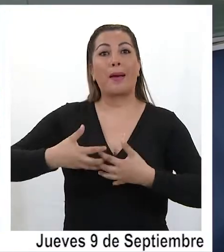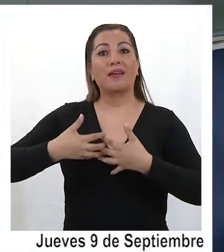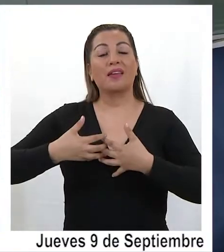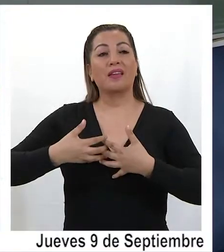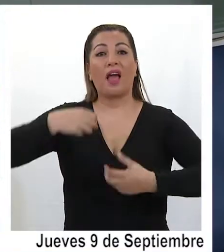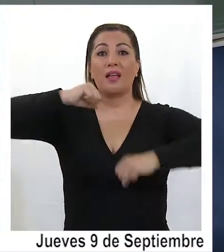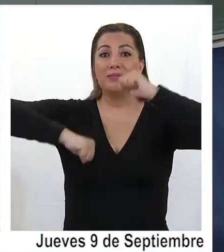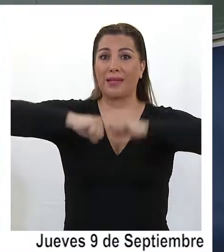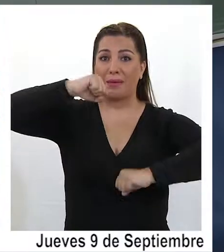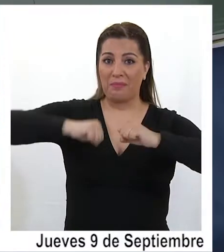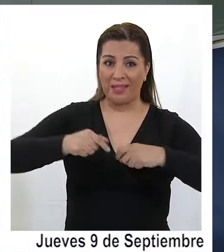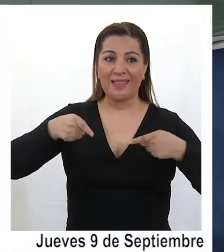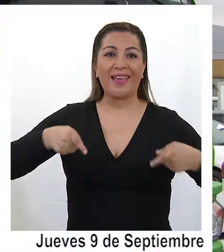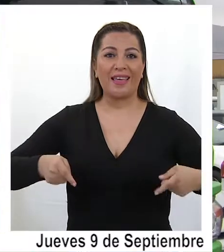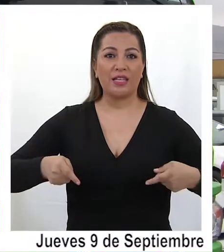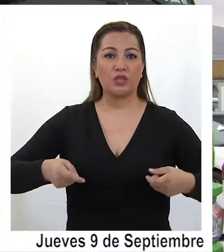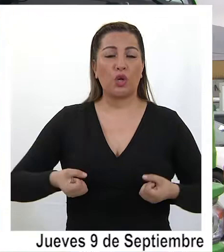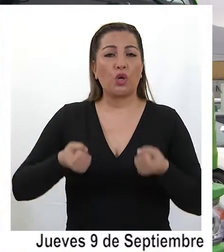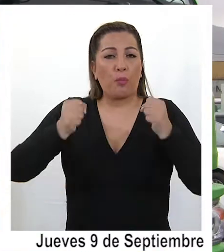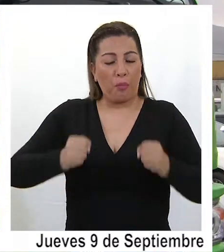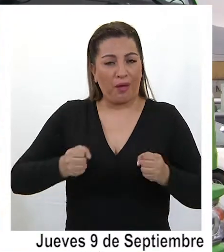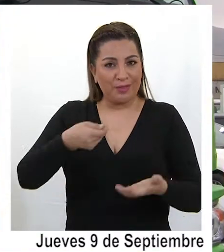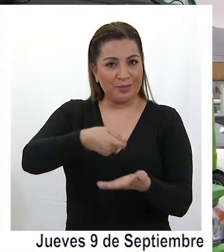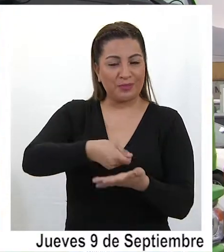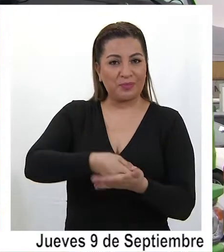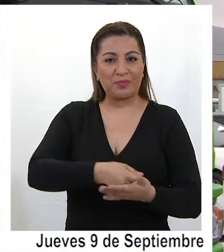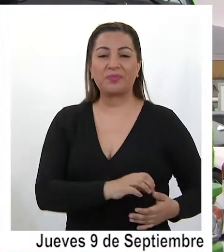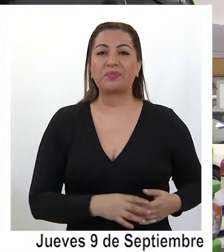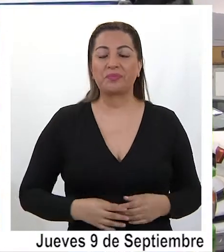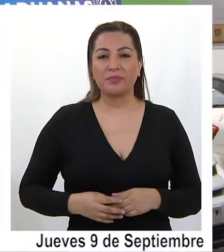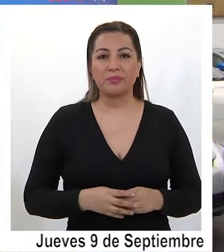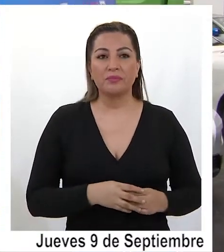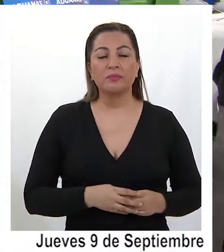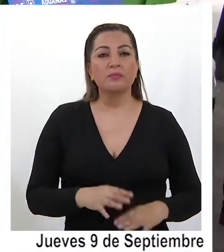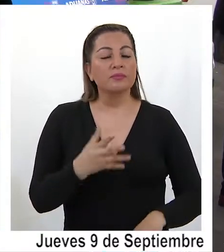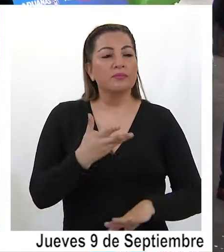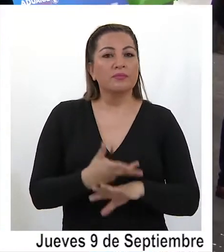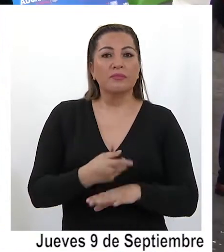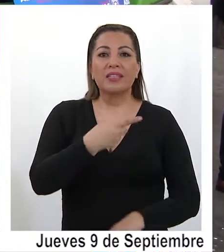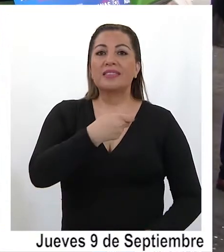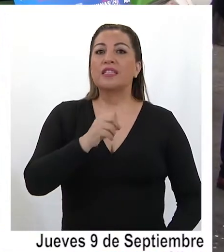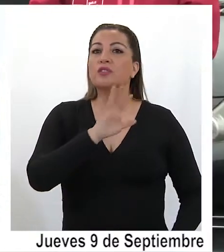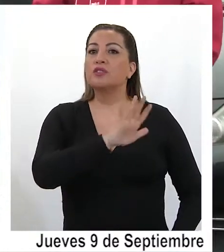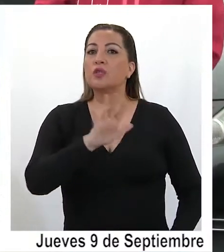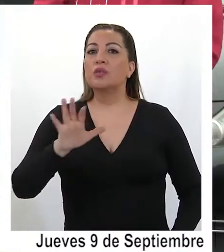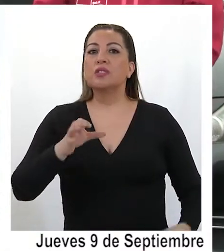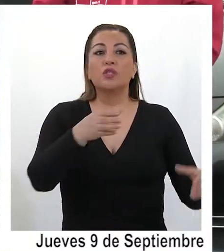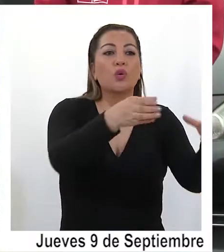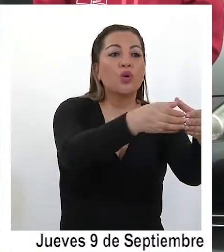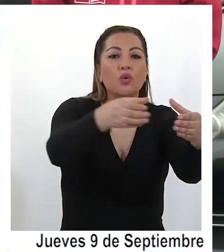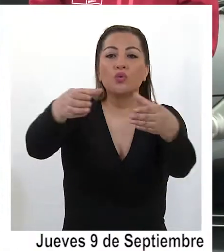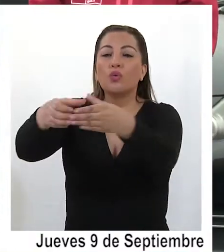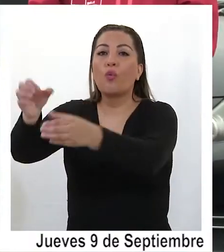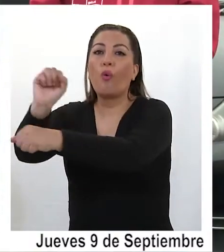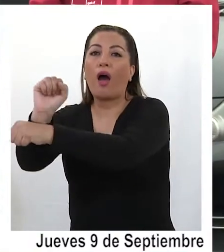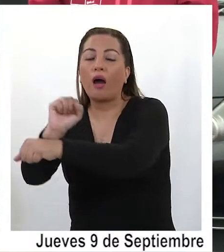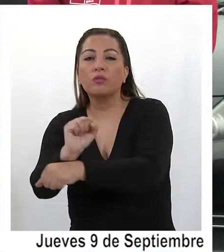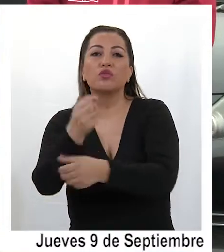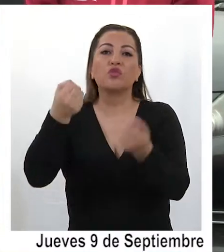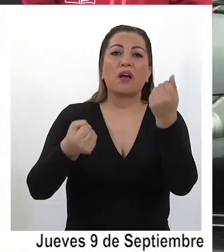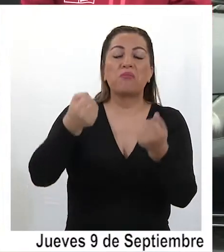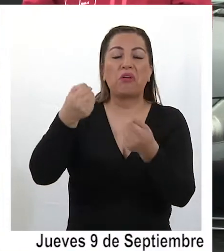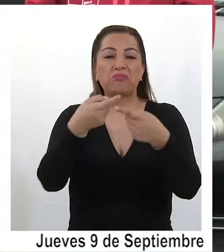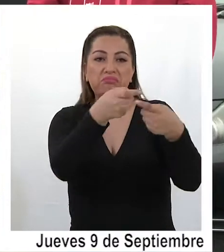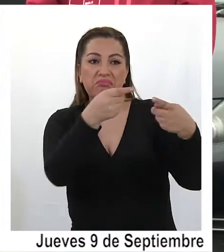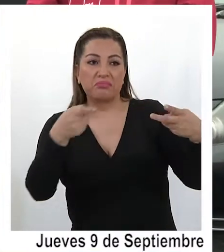industrial son parte de la oferta a subastar. Tenemos a disposición 155 lotes, entre los cuales